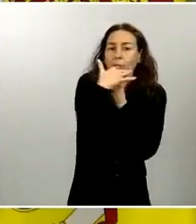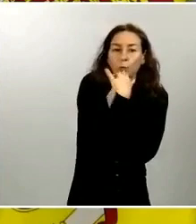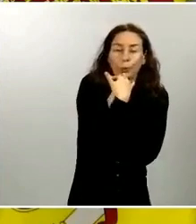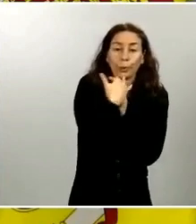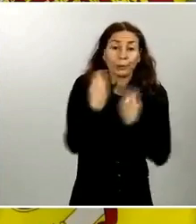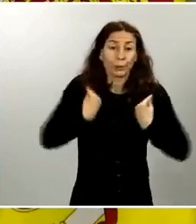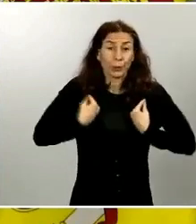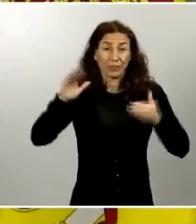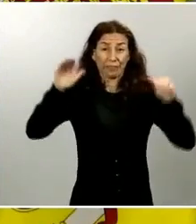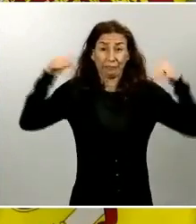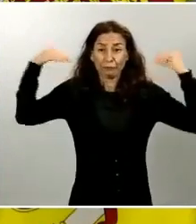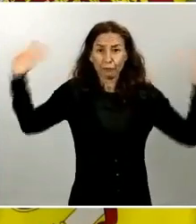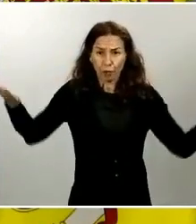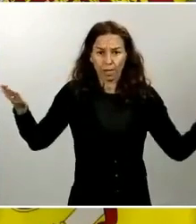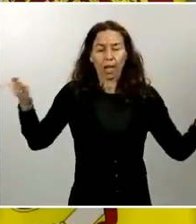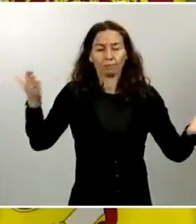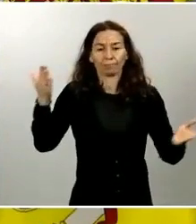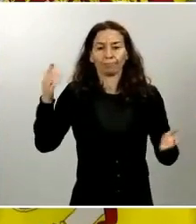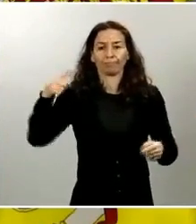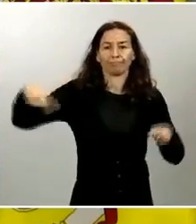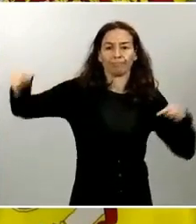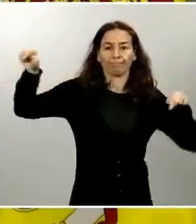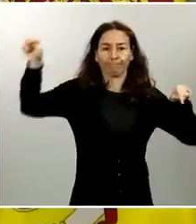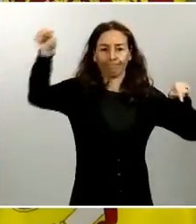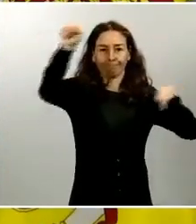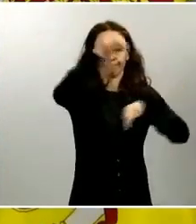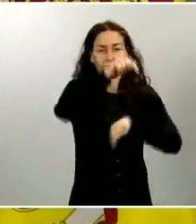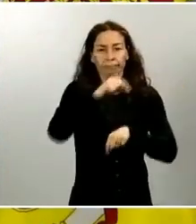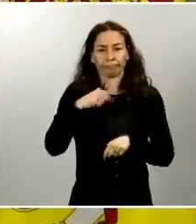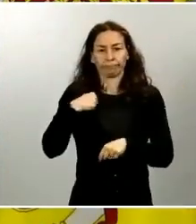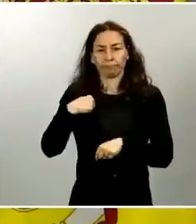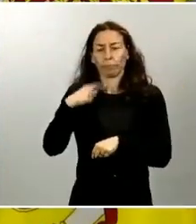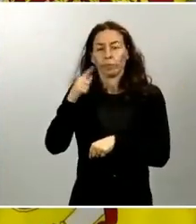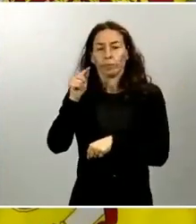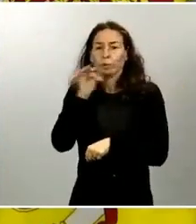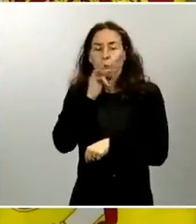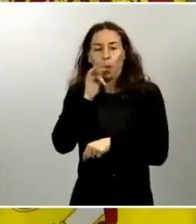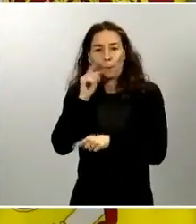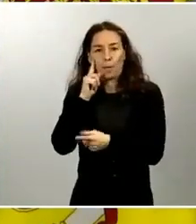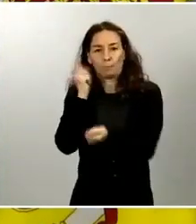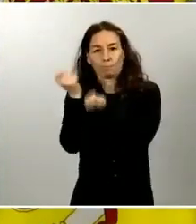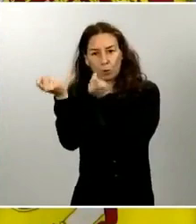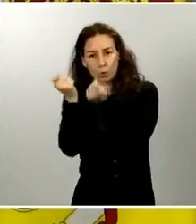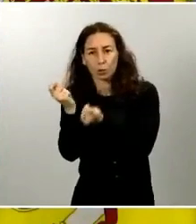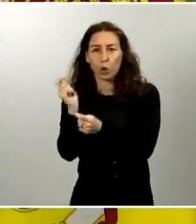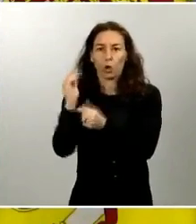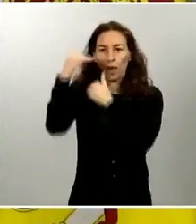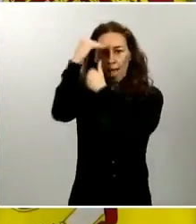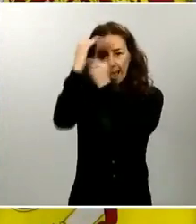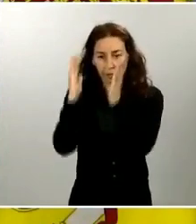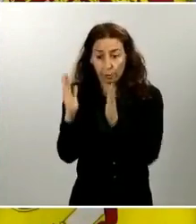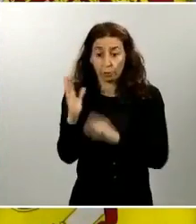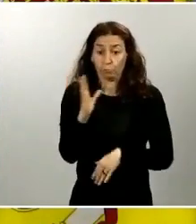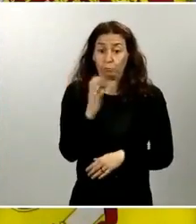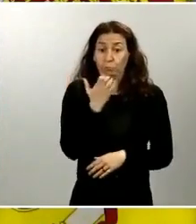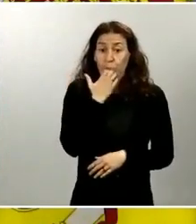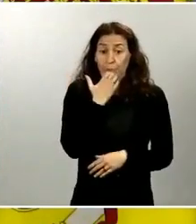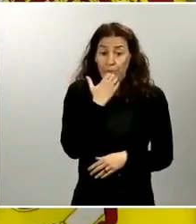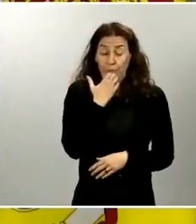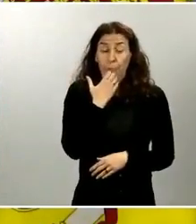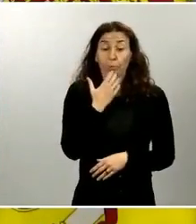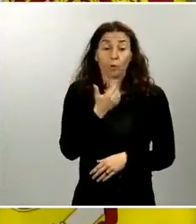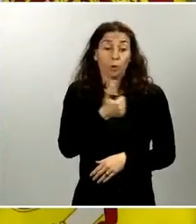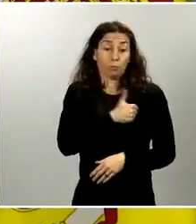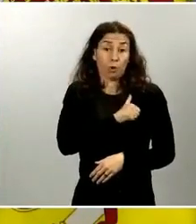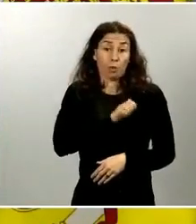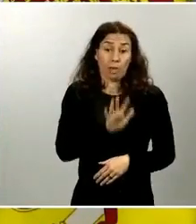servicio permanente que prestan en diversas unidades. Así por un lado en el extranjero donde Policía Nacional cuenta